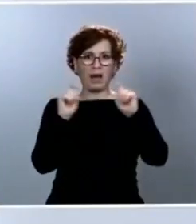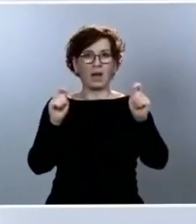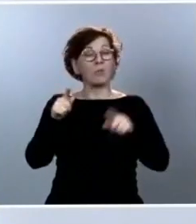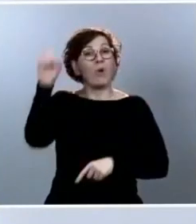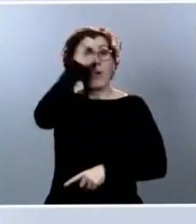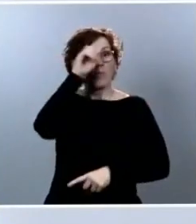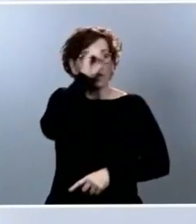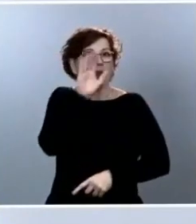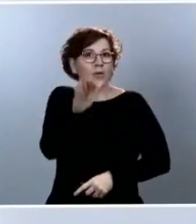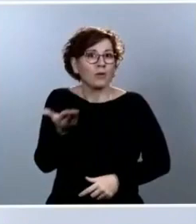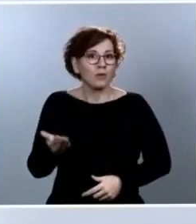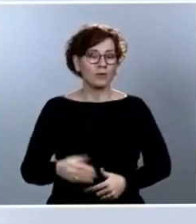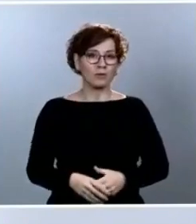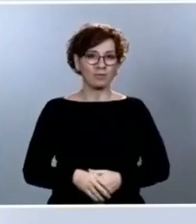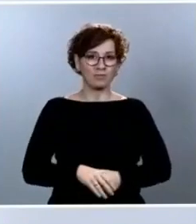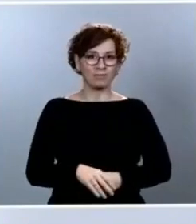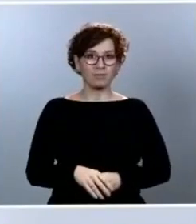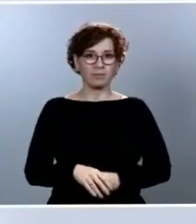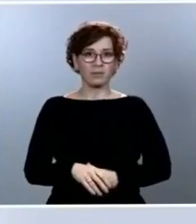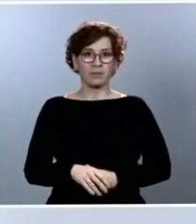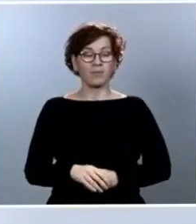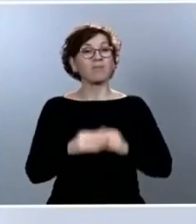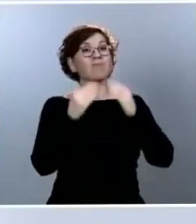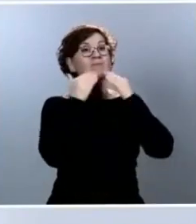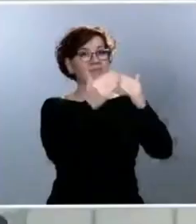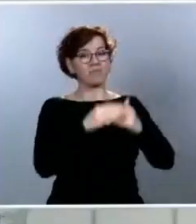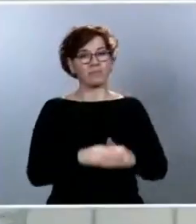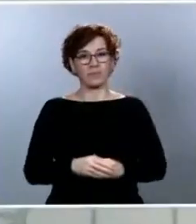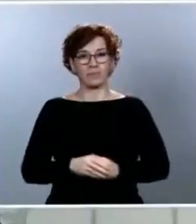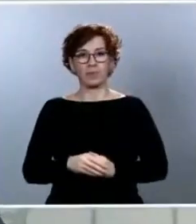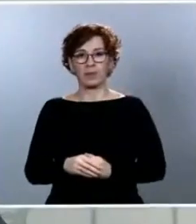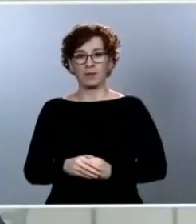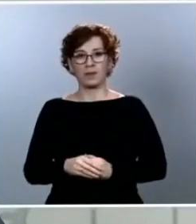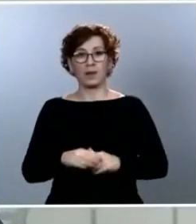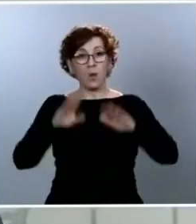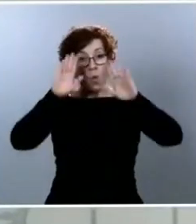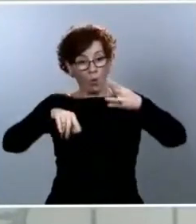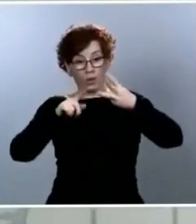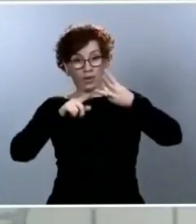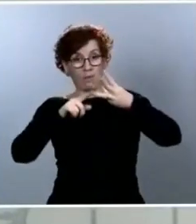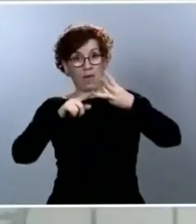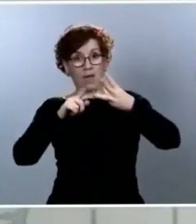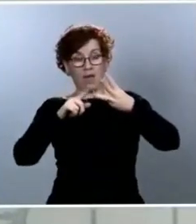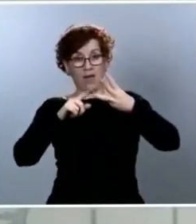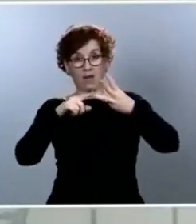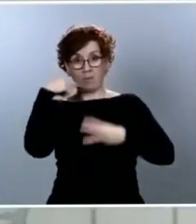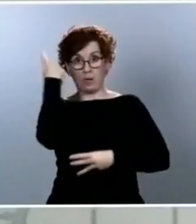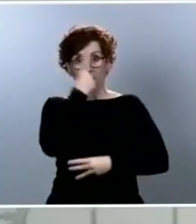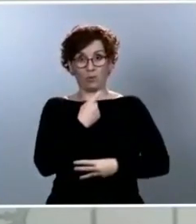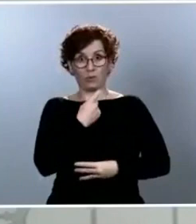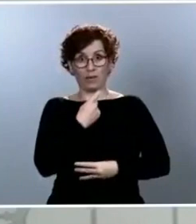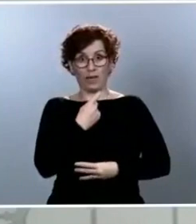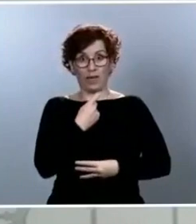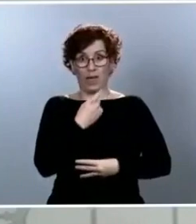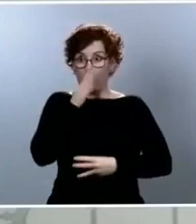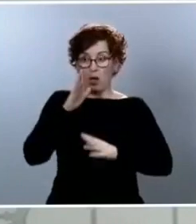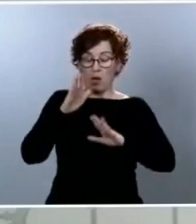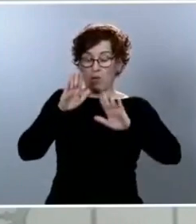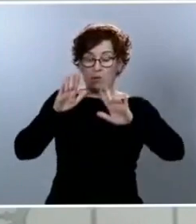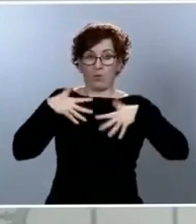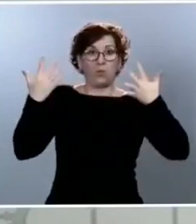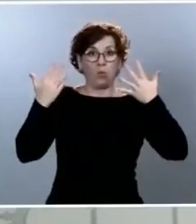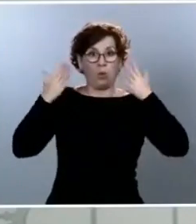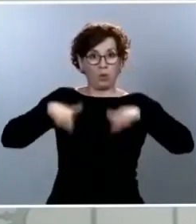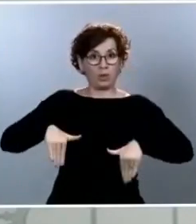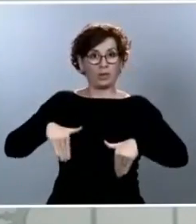Bueno, gracias Fran. Respecto a la última de las cuestiones, en fin, no tengo noticia, no puedo responderle porque no